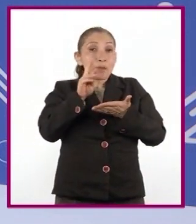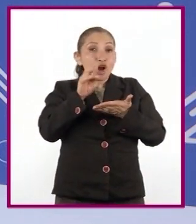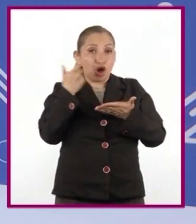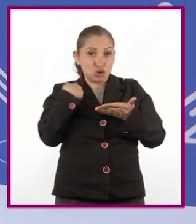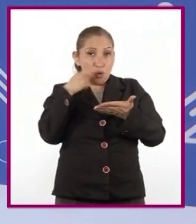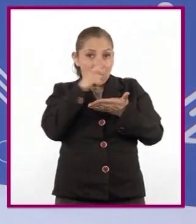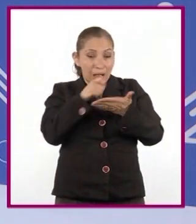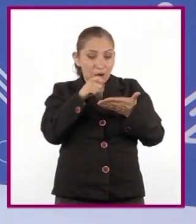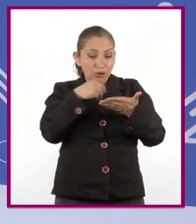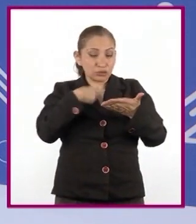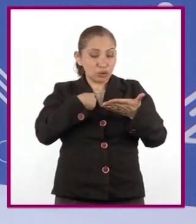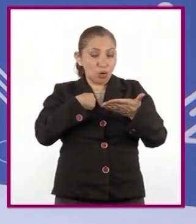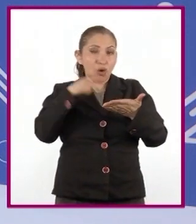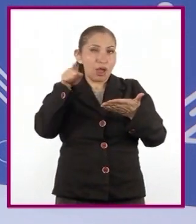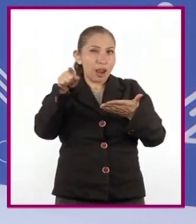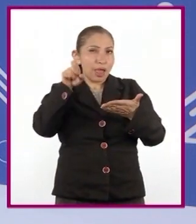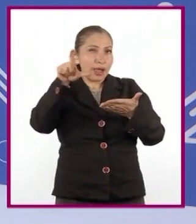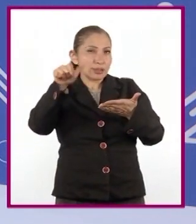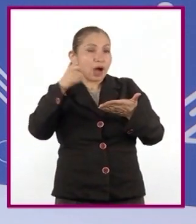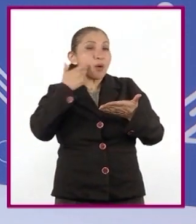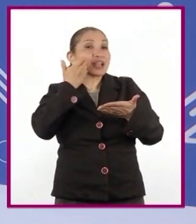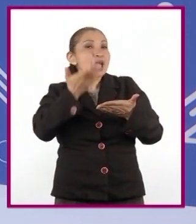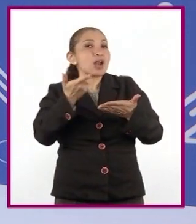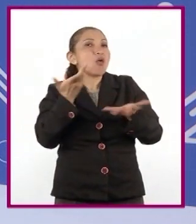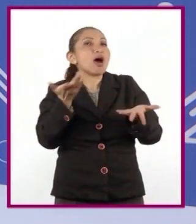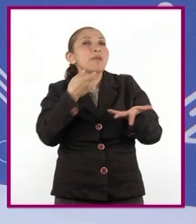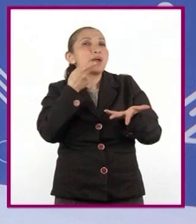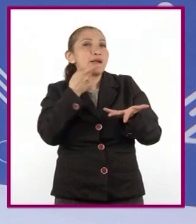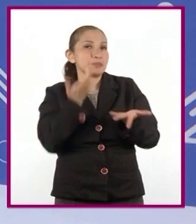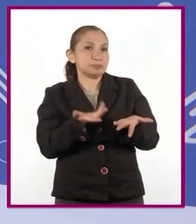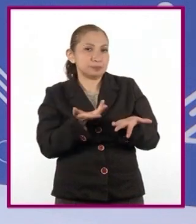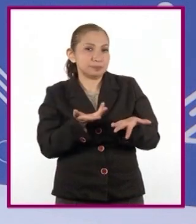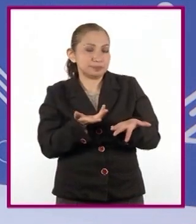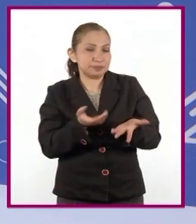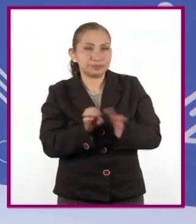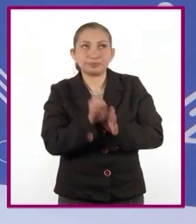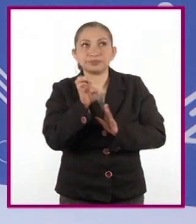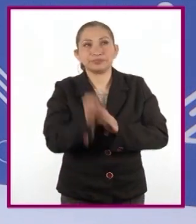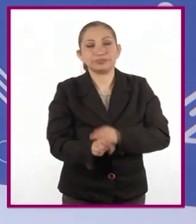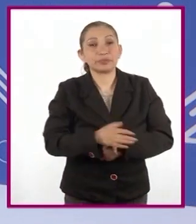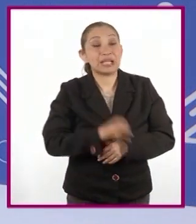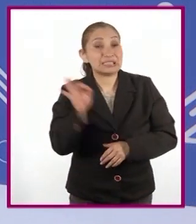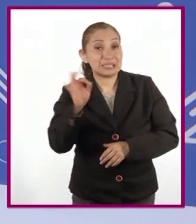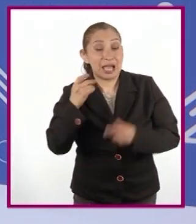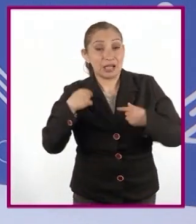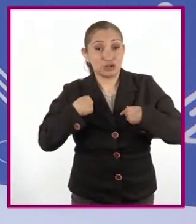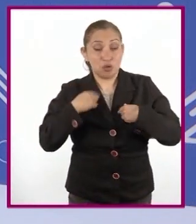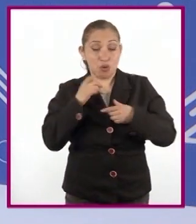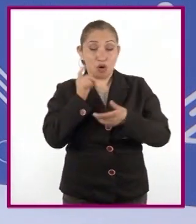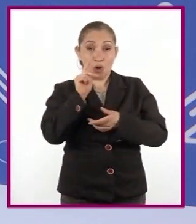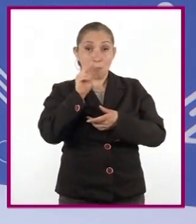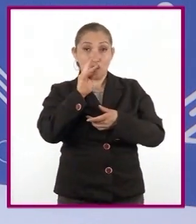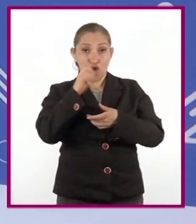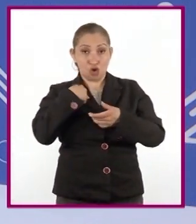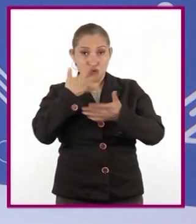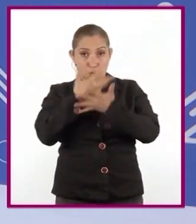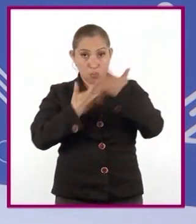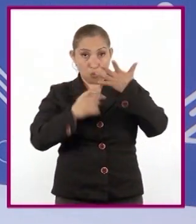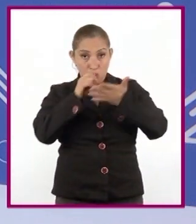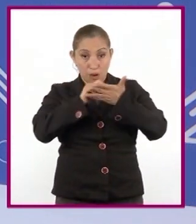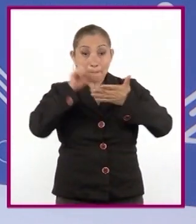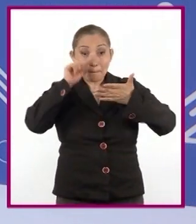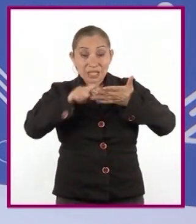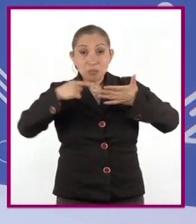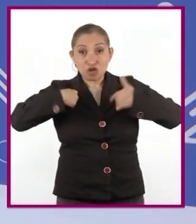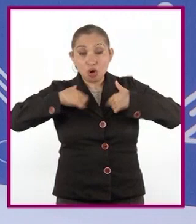persona gramatical que va a utilizar para redactar el prólogo. Por ejemplo, si el autor del prólogo es el mismo autor de la